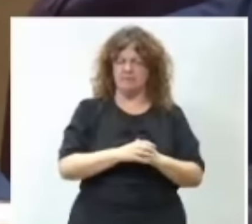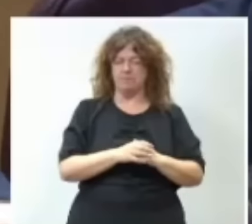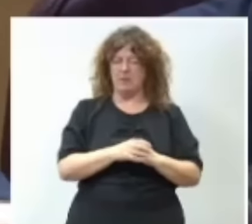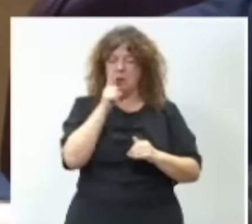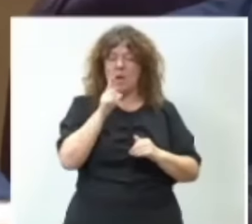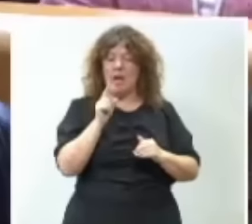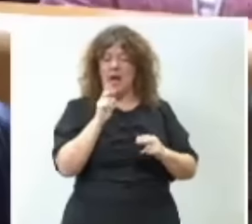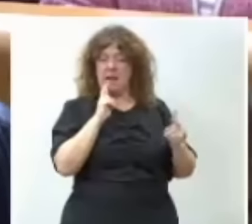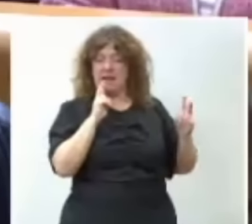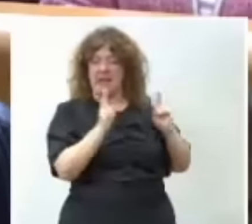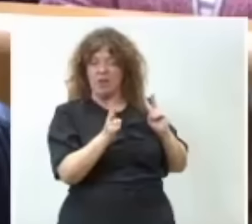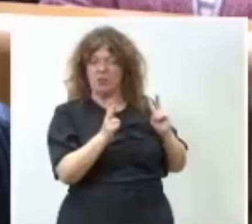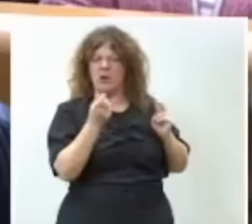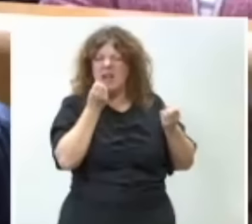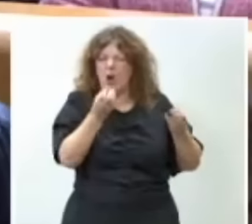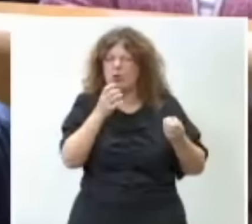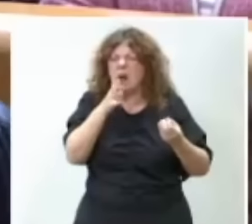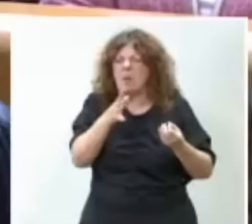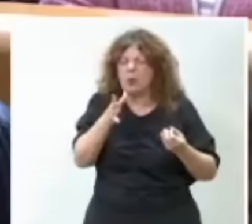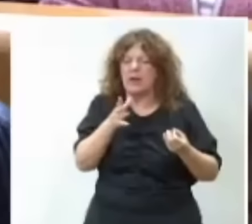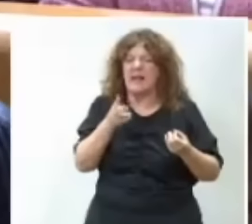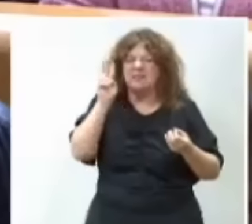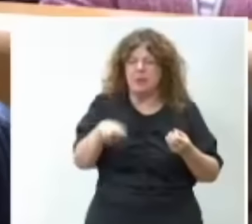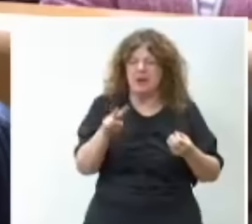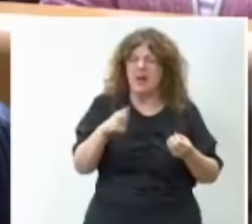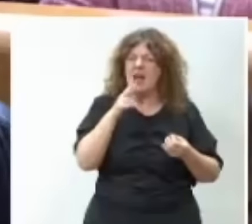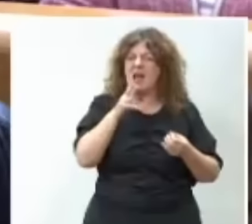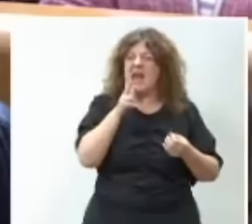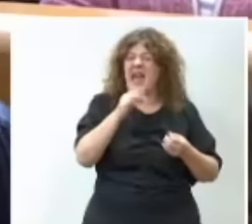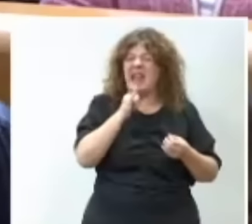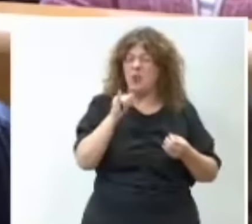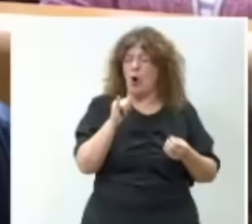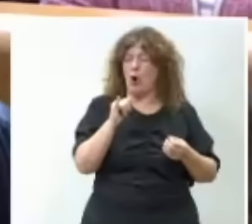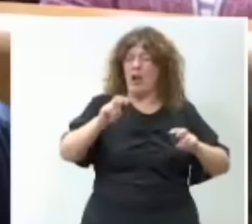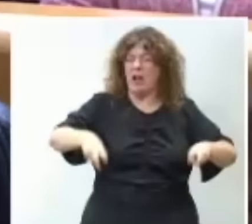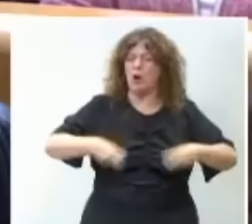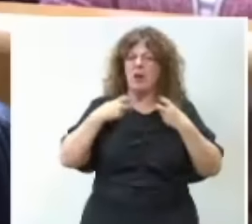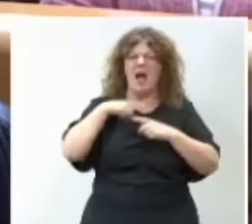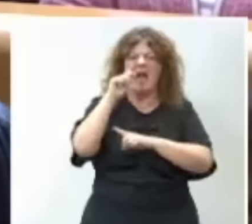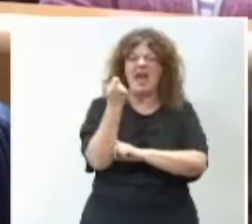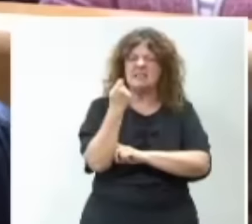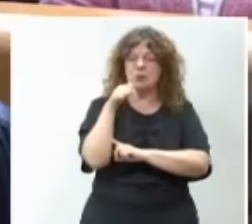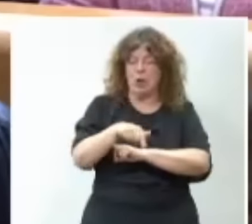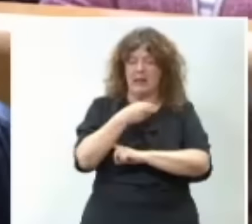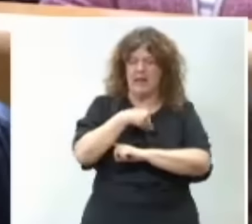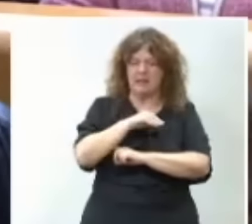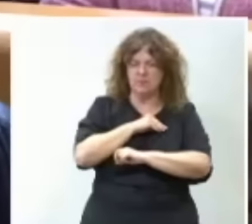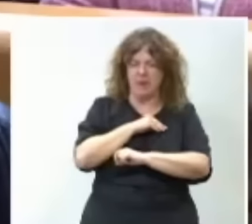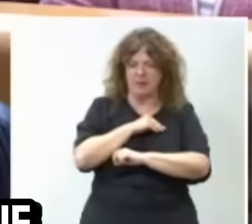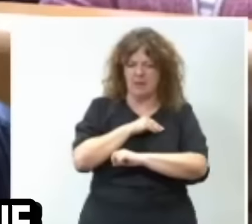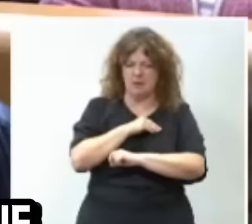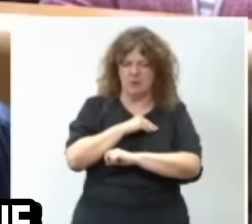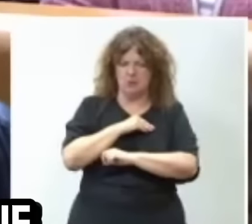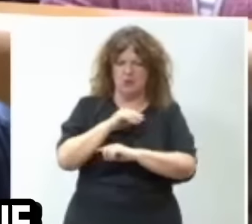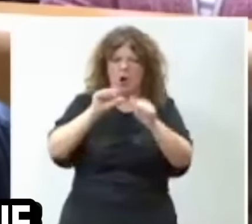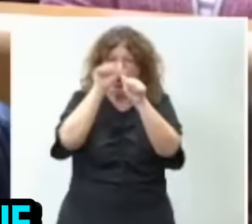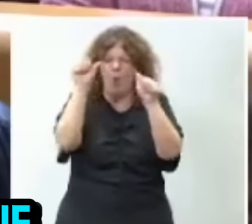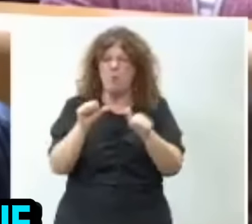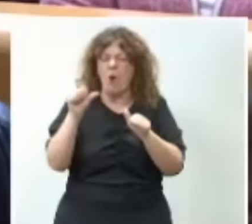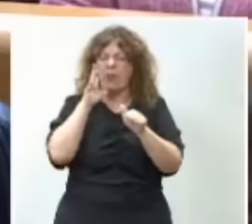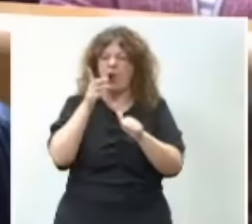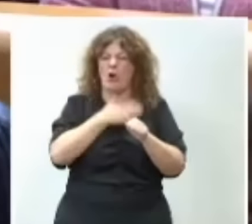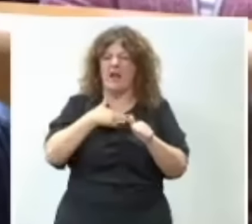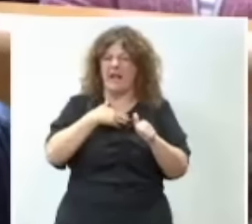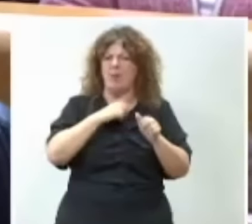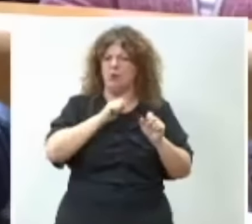pregunta. Le contaba todo esto porque es verdad que el hidrógeno renovable es un caso de éxito en España, es un modelo que queremos exportar